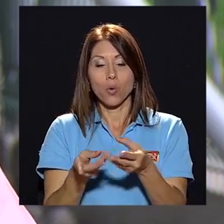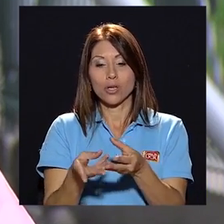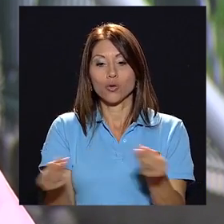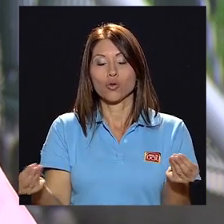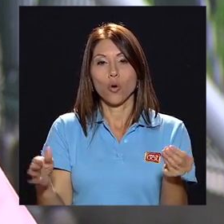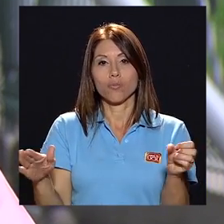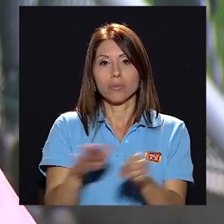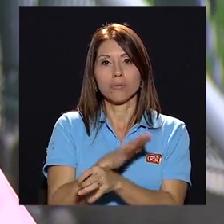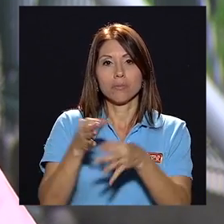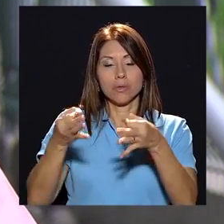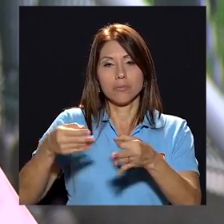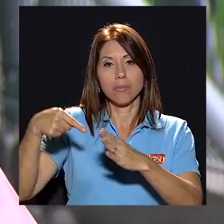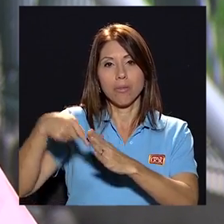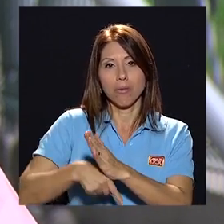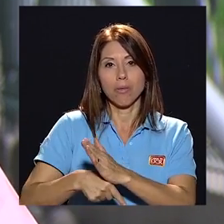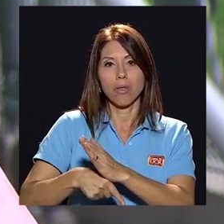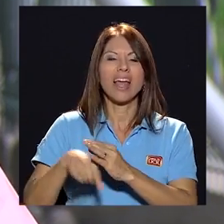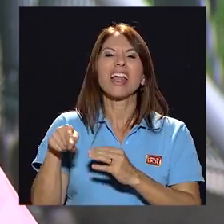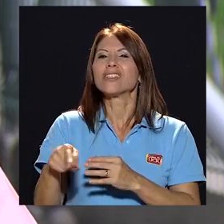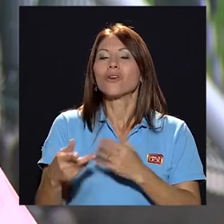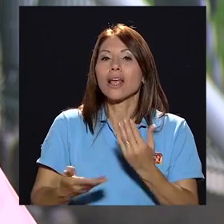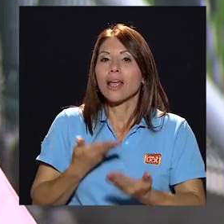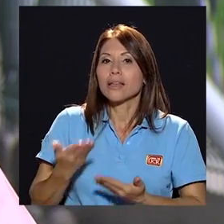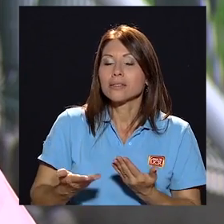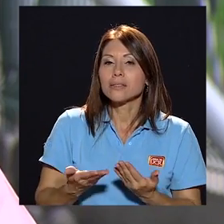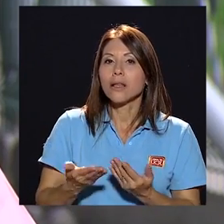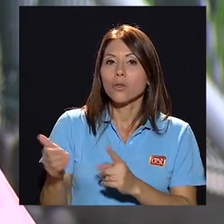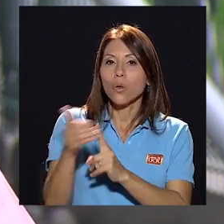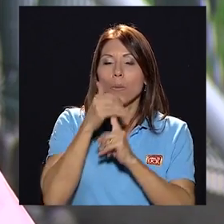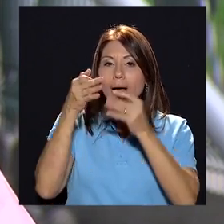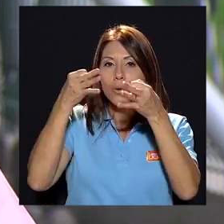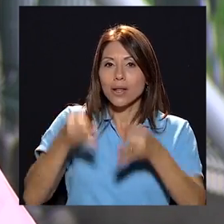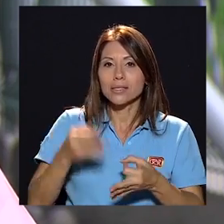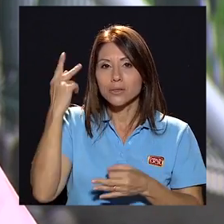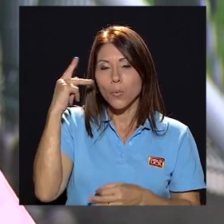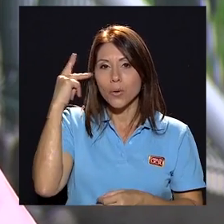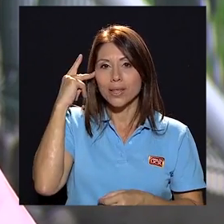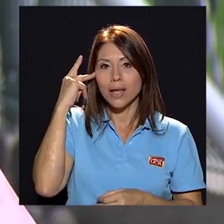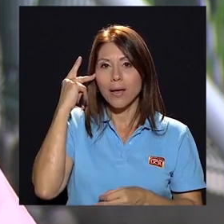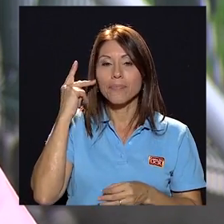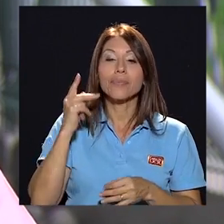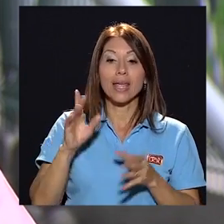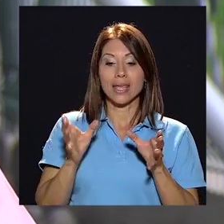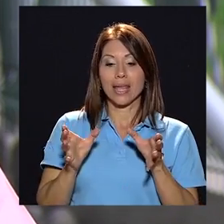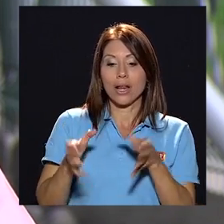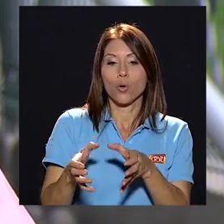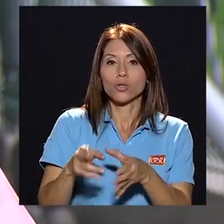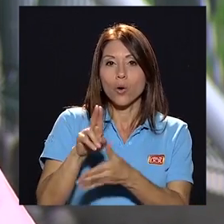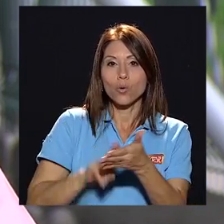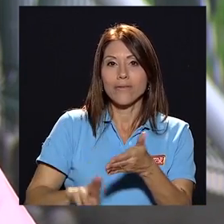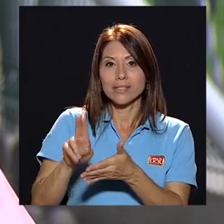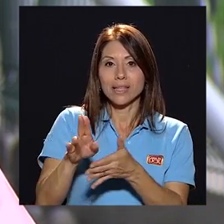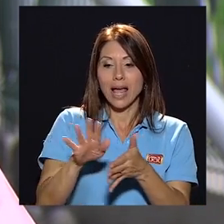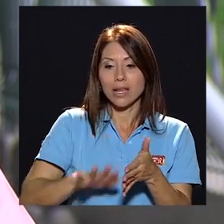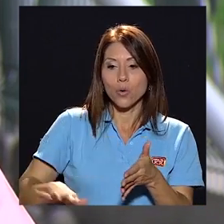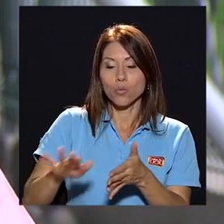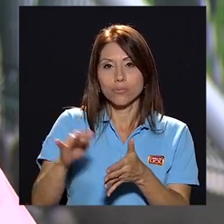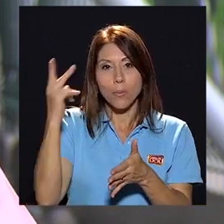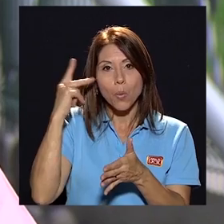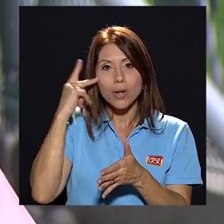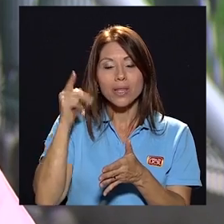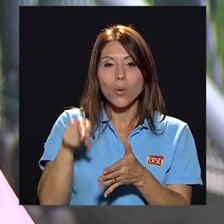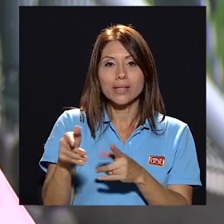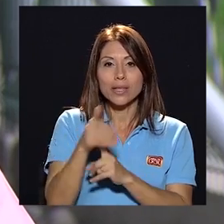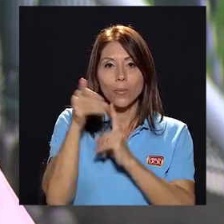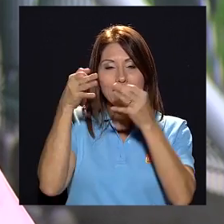solución más integral y de fondo. Y es definitivamente tomar una decisión política. Y en el Consejo Universitario como órgano político